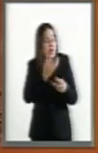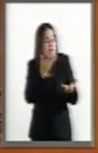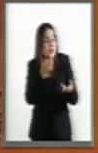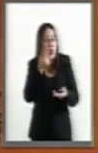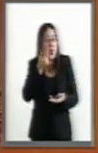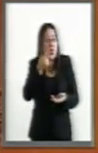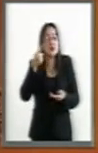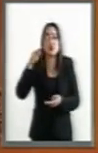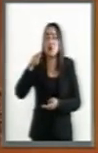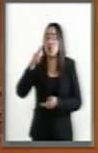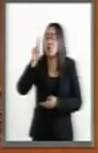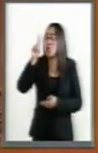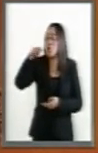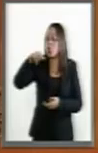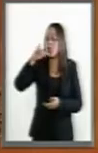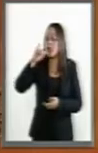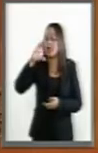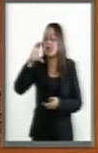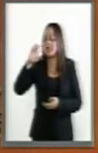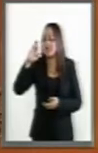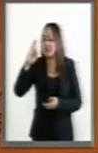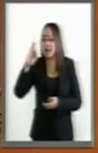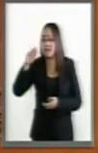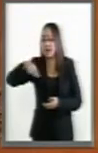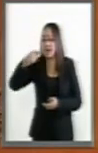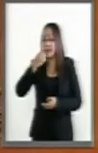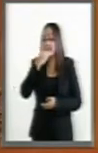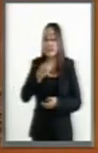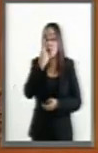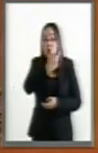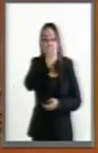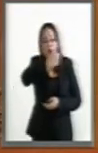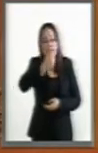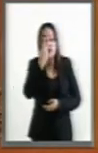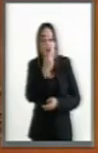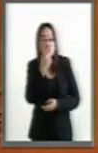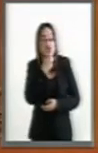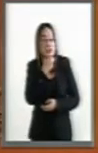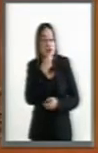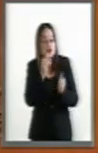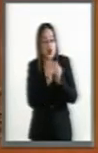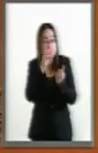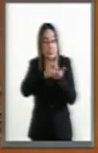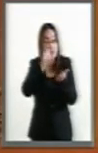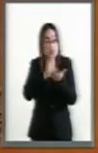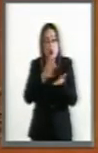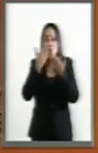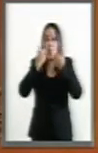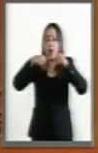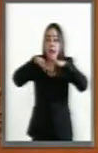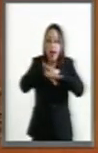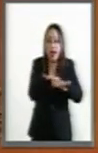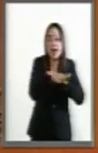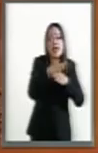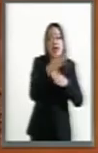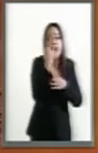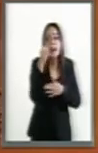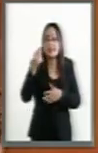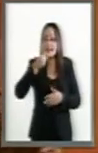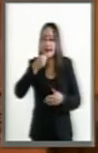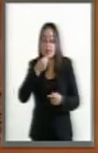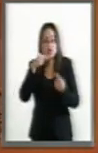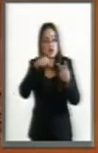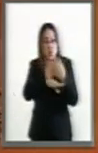de la UNICEF señalan que uno de cada dos niños con discapacidad no asiste a preescolar. El 17